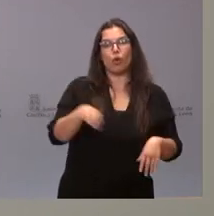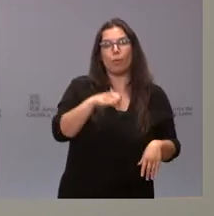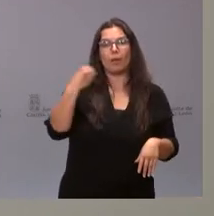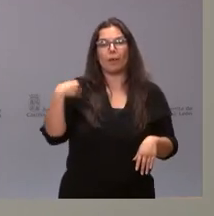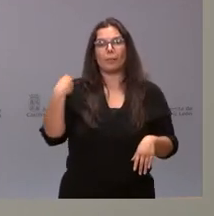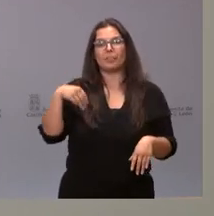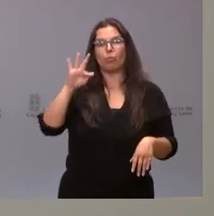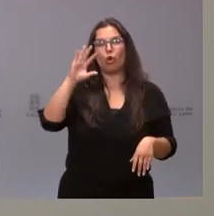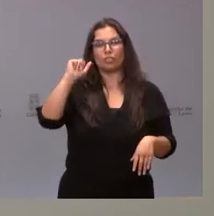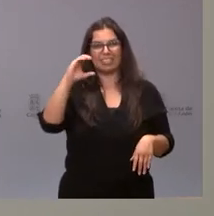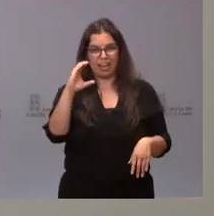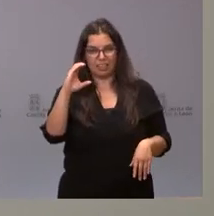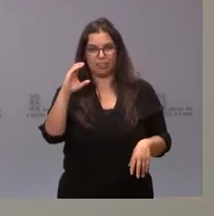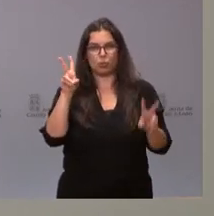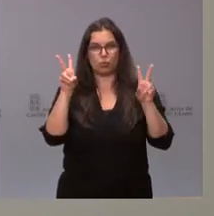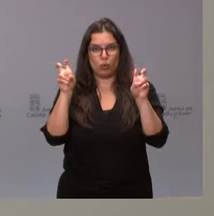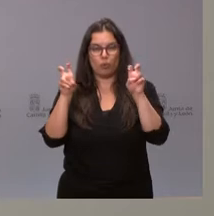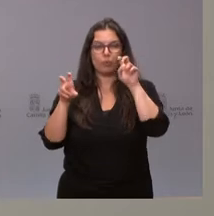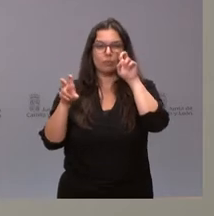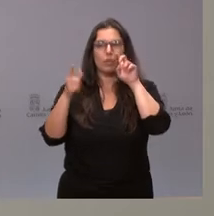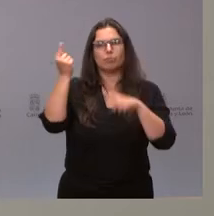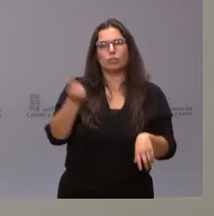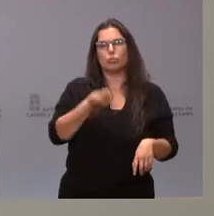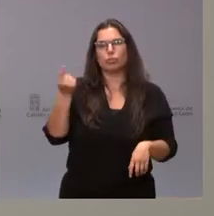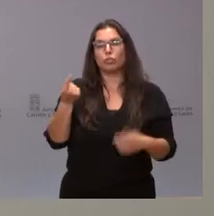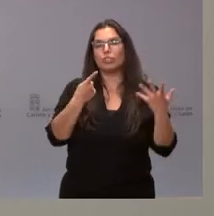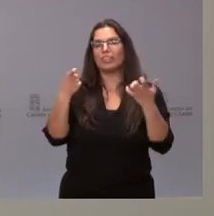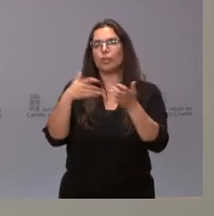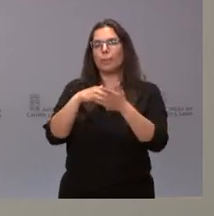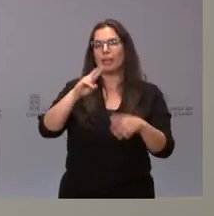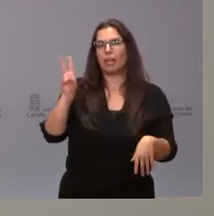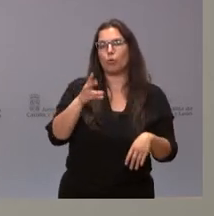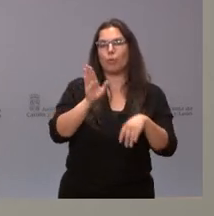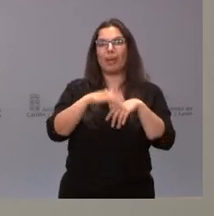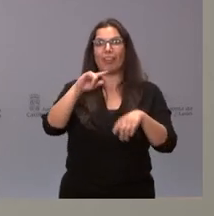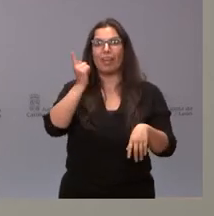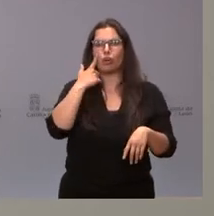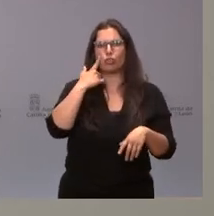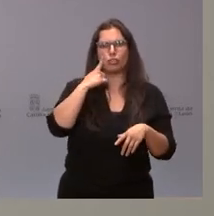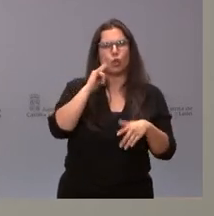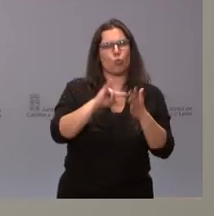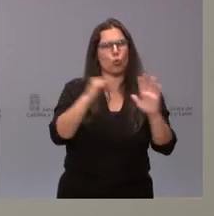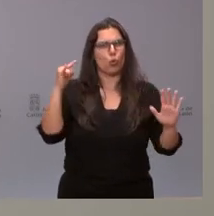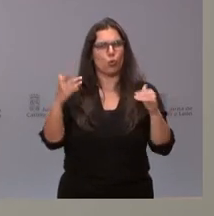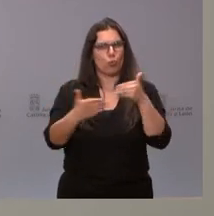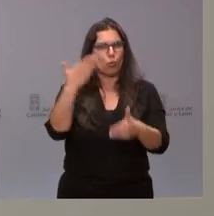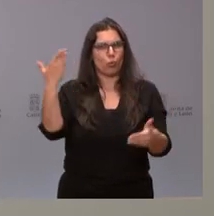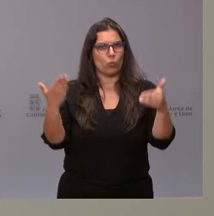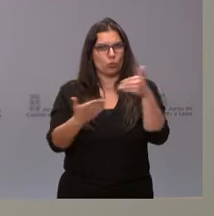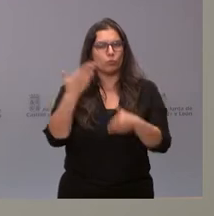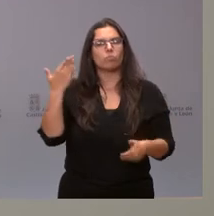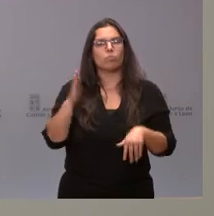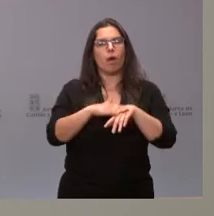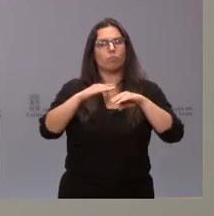Estamos hablando de un equipo presupuestado en 600.000 euros para el diagnóstico de alta tecnología y, por tanto, viene a mejorar